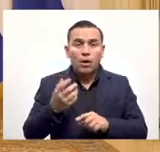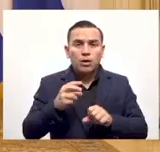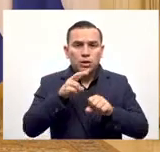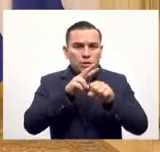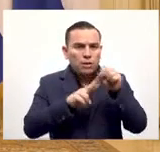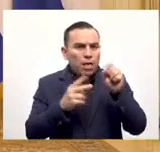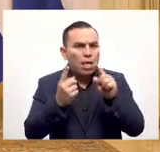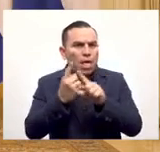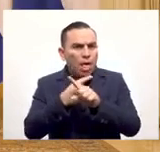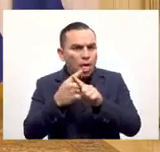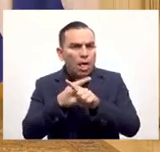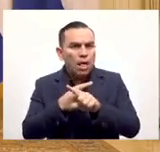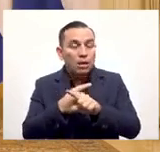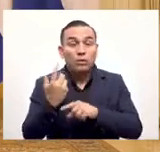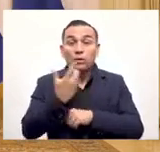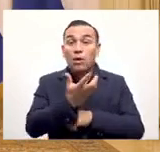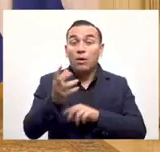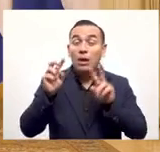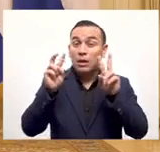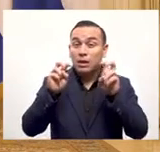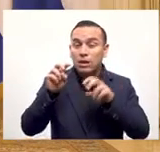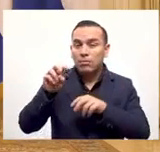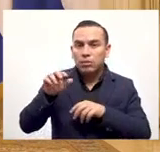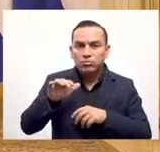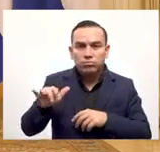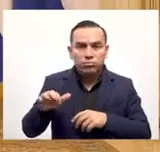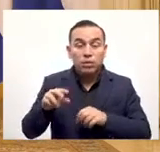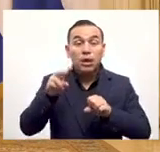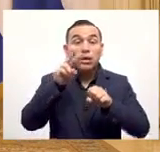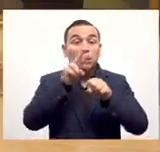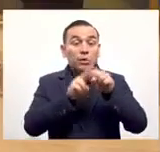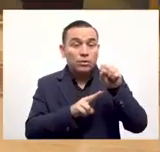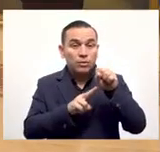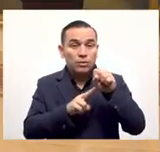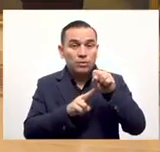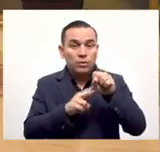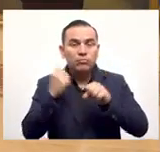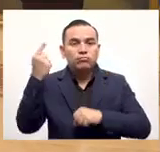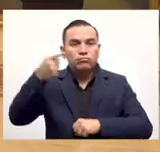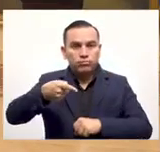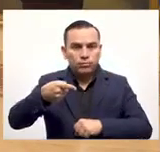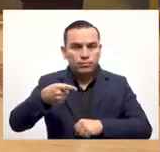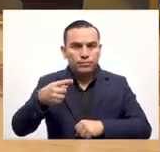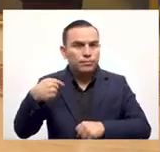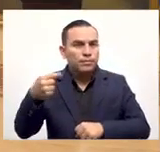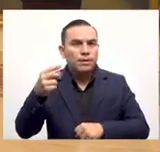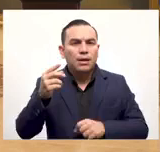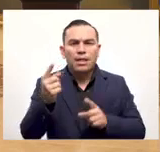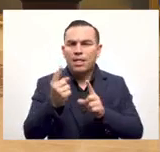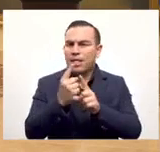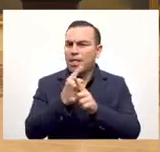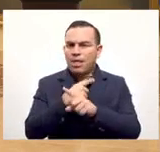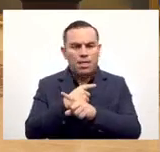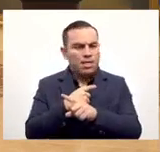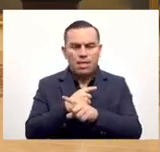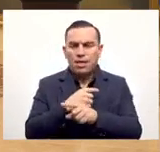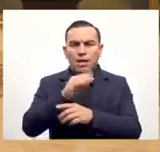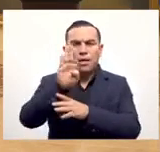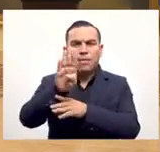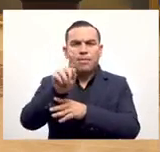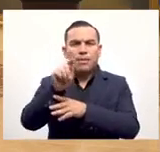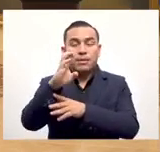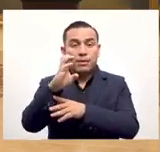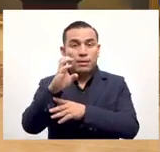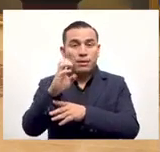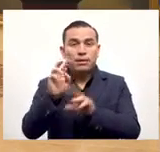dólar varía, etcétera. No, para fines contables, se seguirá utilizando el dólar como moneda de referencia. Es decir, no se utilizará el Bitcoin